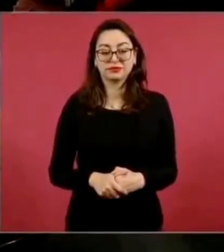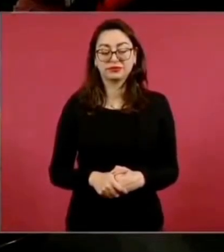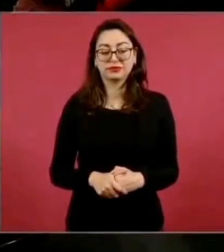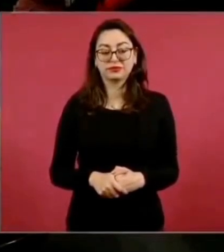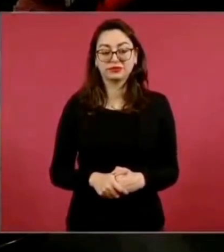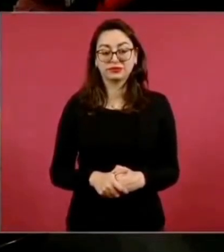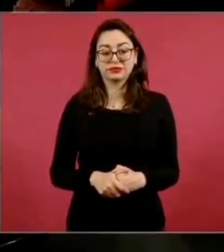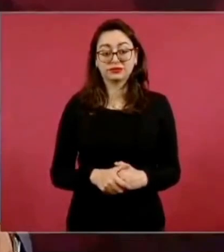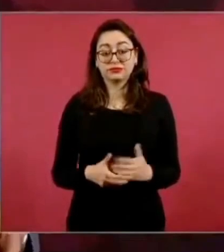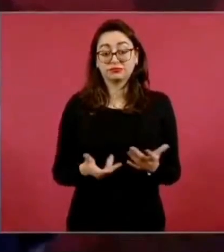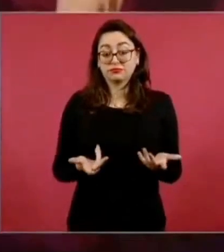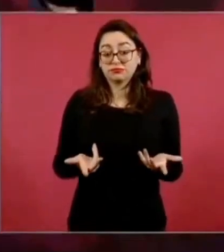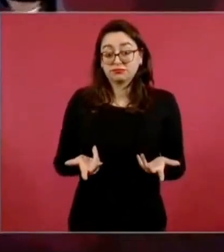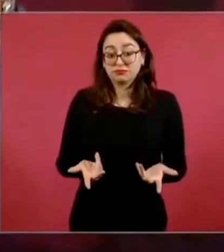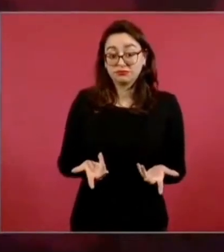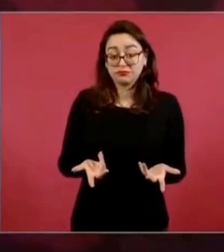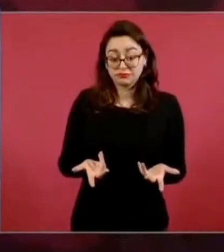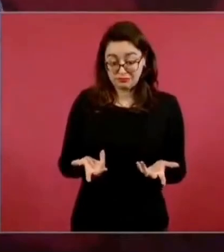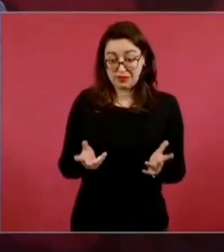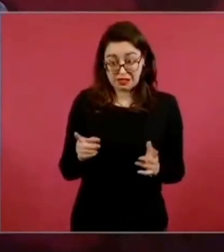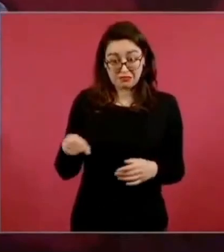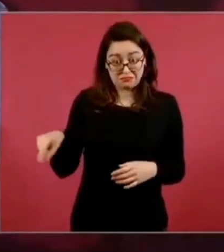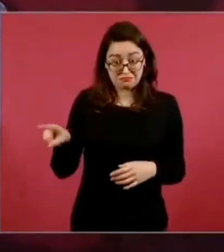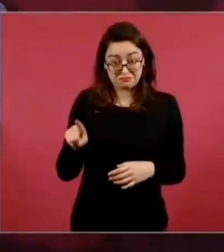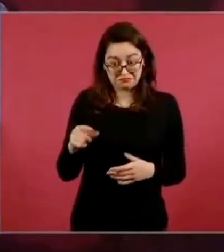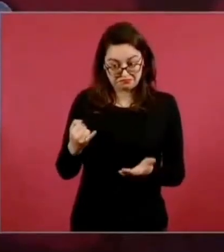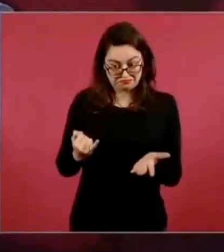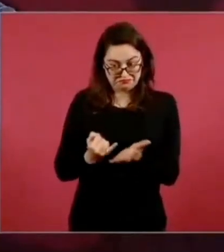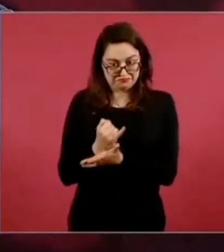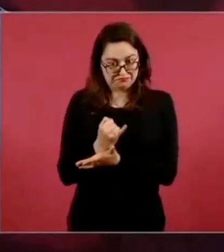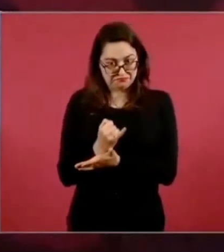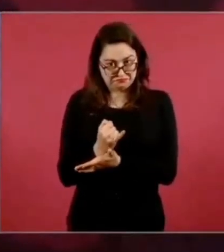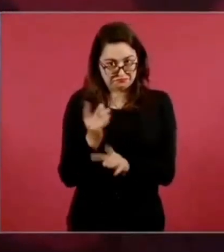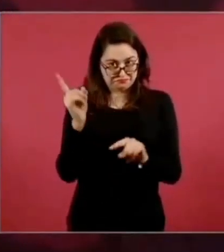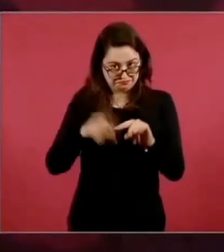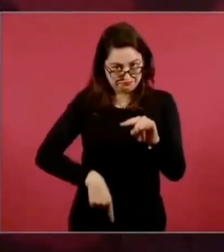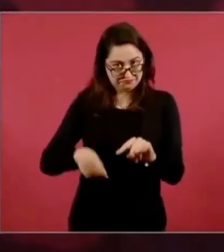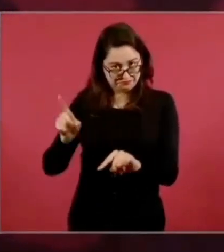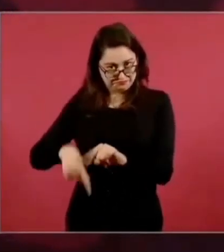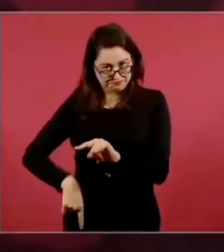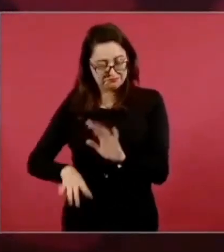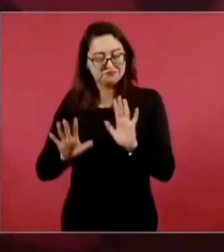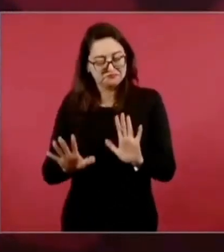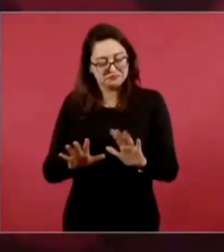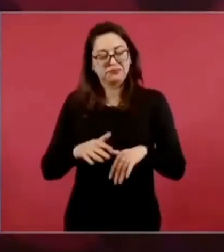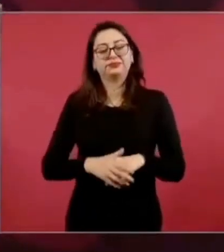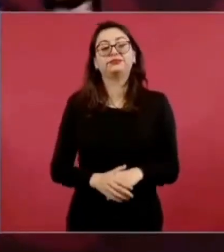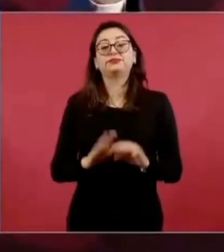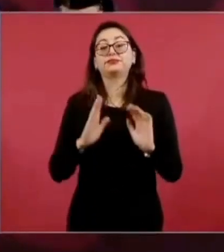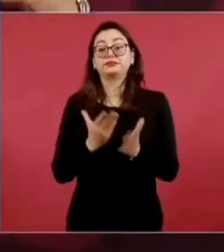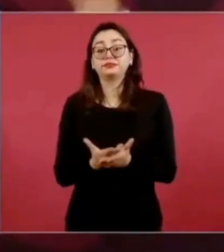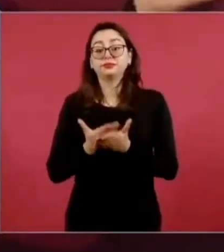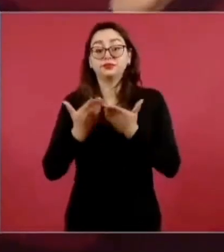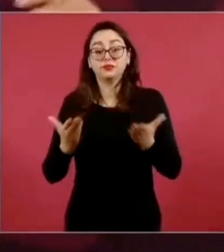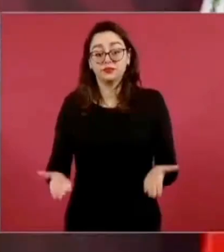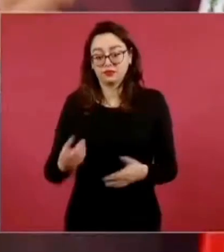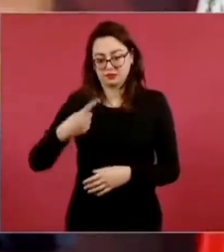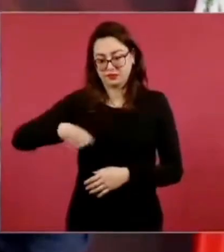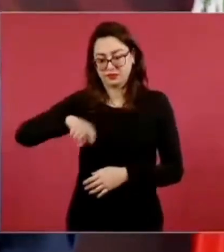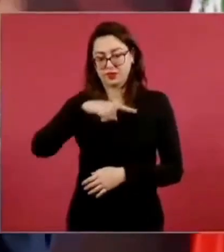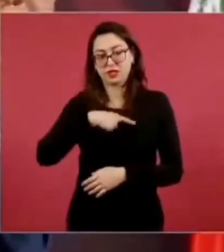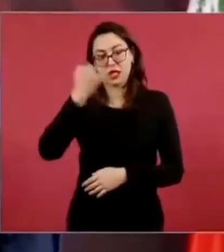y ahora que vamos a presentar las iniciativas vamos a cancelar